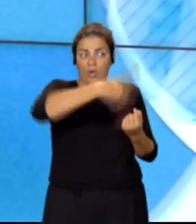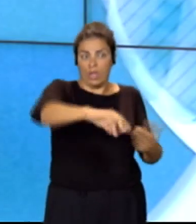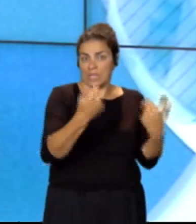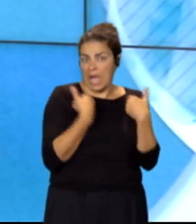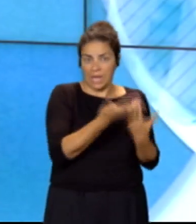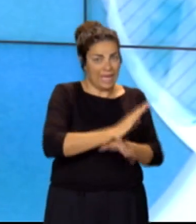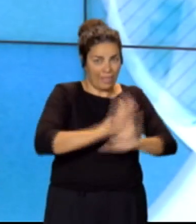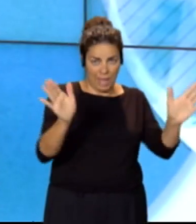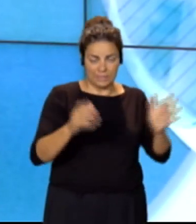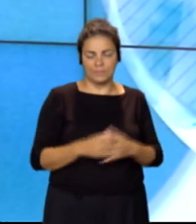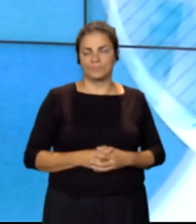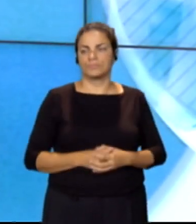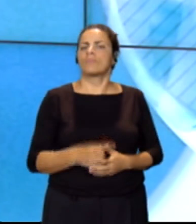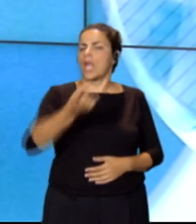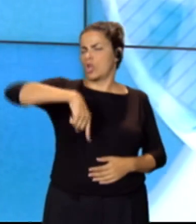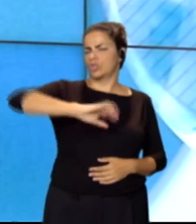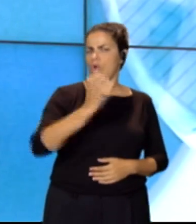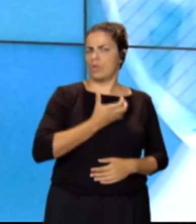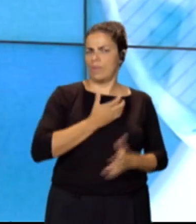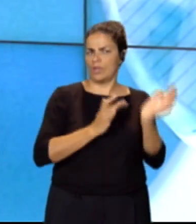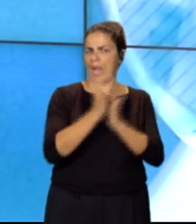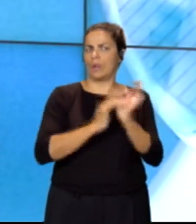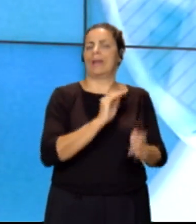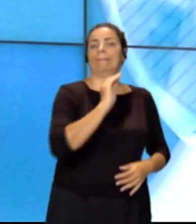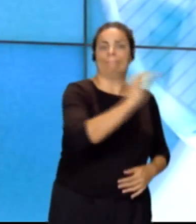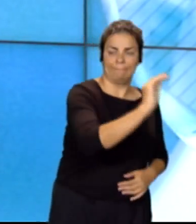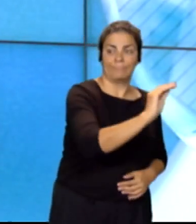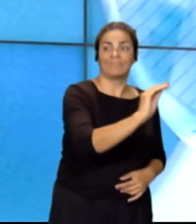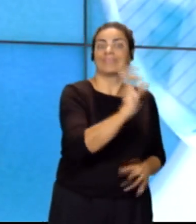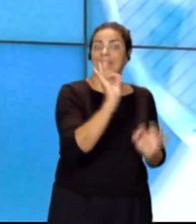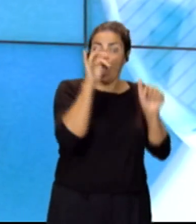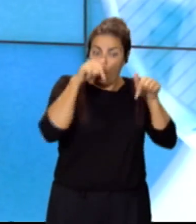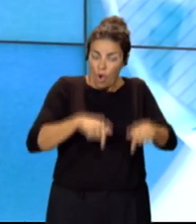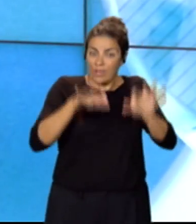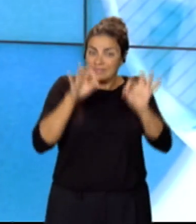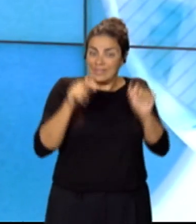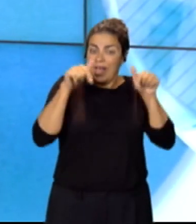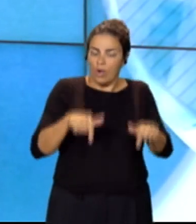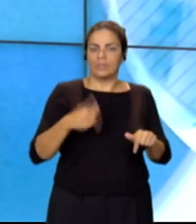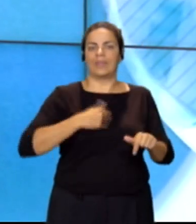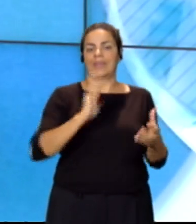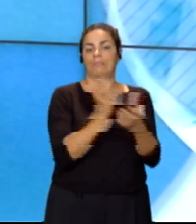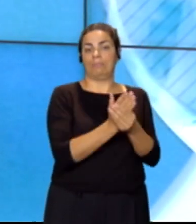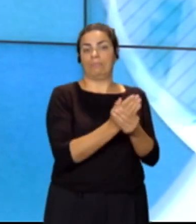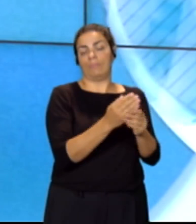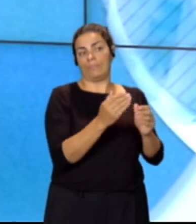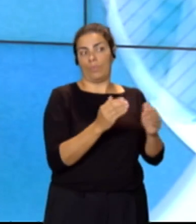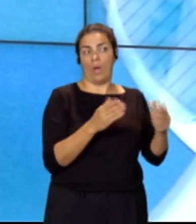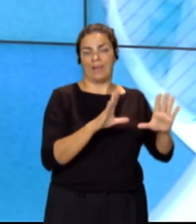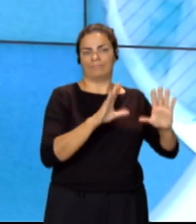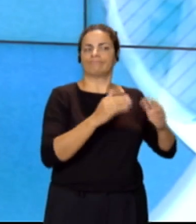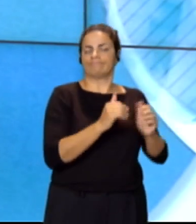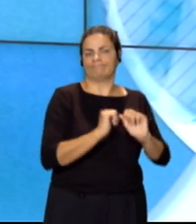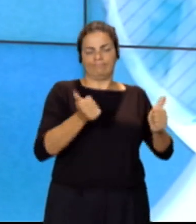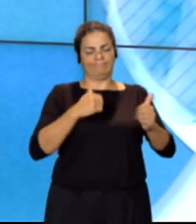Preguntamos al ayuntamiento de La Laguna y hoy mismo se va a desbloquear ese expediente. Las áreas de patrimonio, de